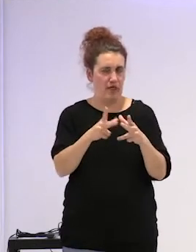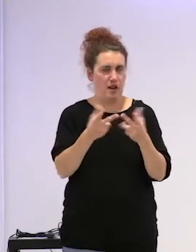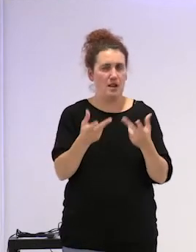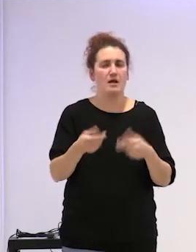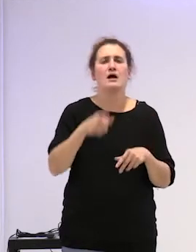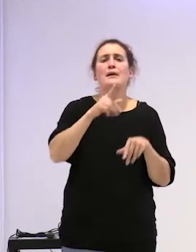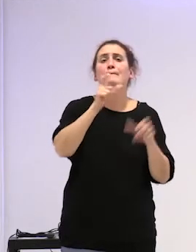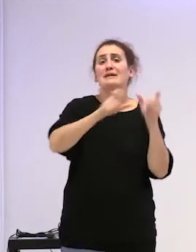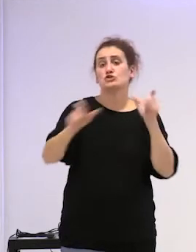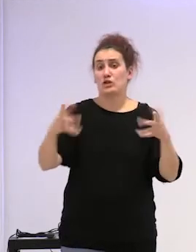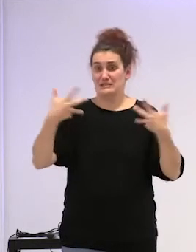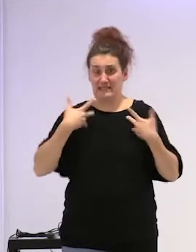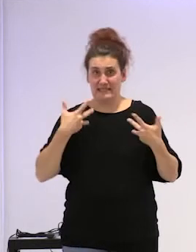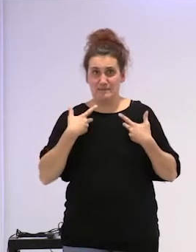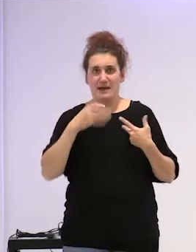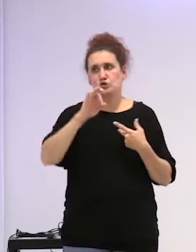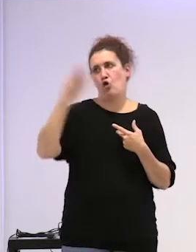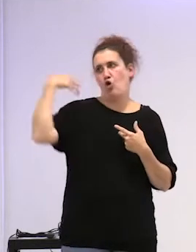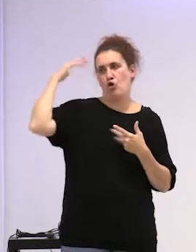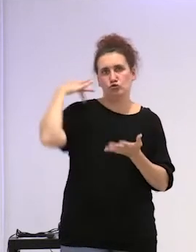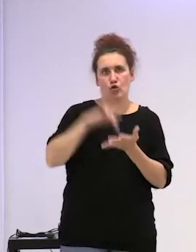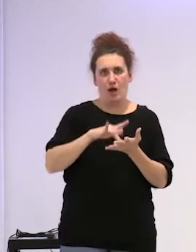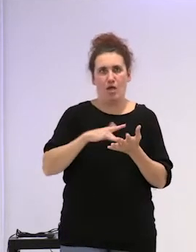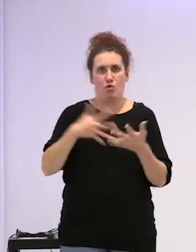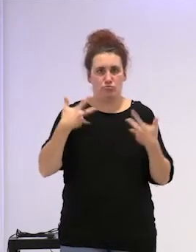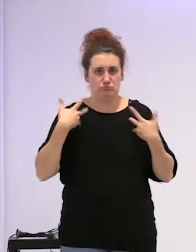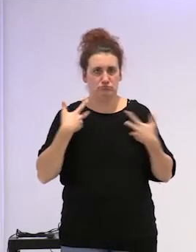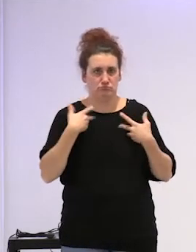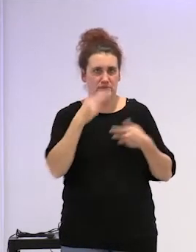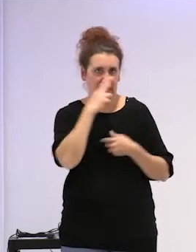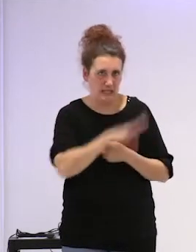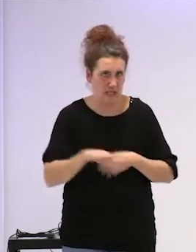víctimas o que hemos sido víctimas de abusos sexuales en la infancia